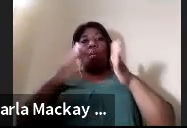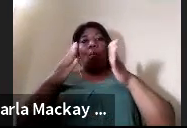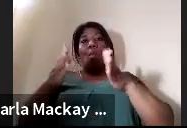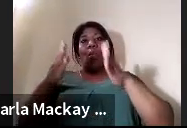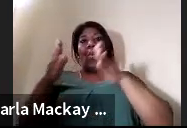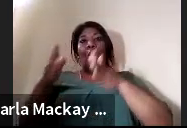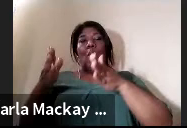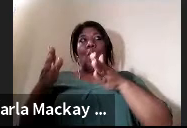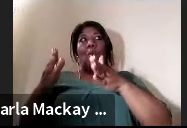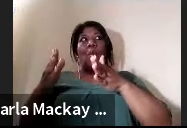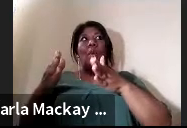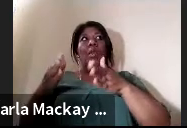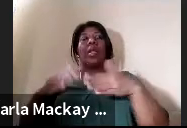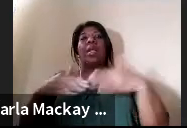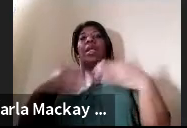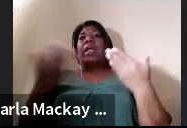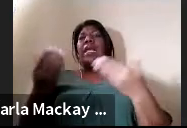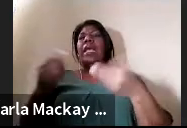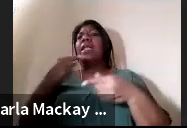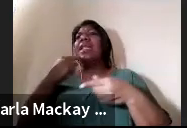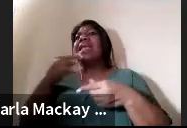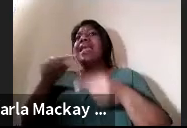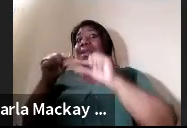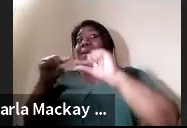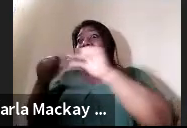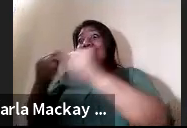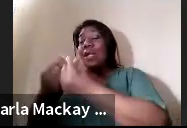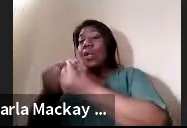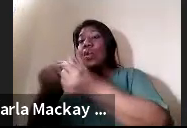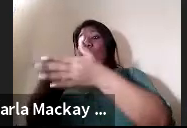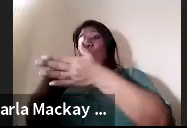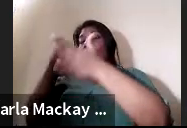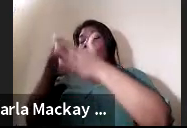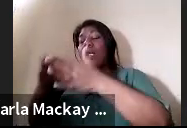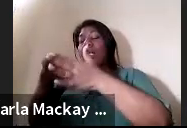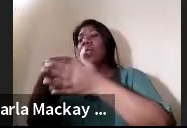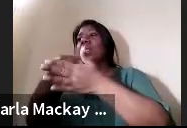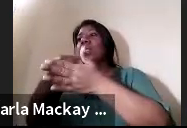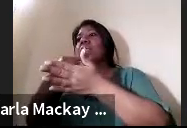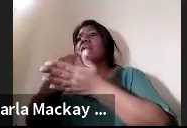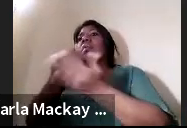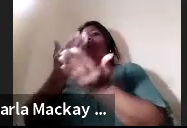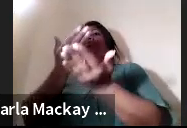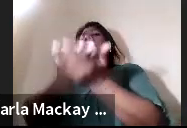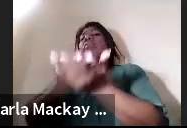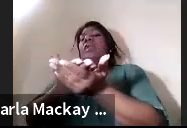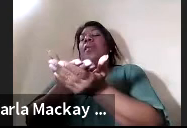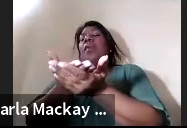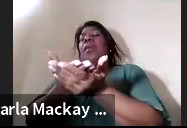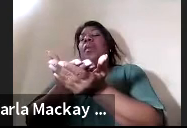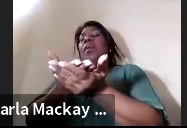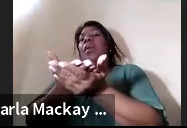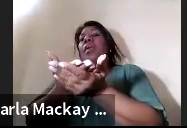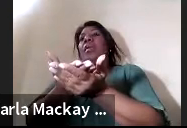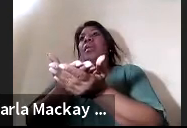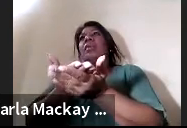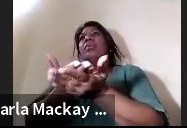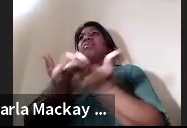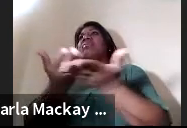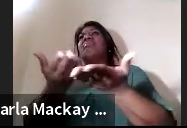estudiantes. ¿Y qué encontramos con nuestros estudiantes? Que al momento que ellos presentaban una propuesta, no tenía una